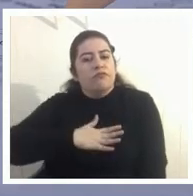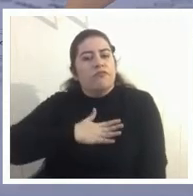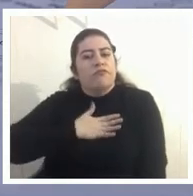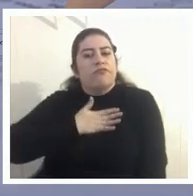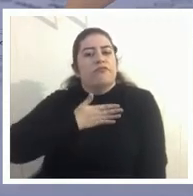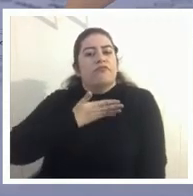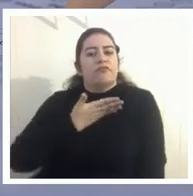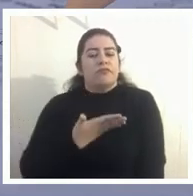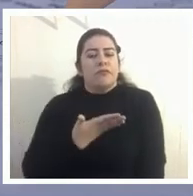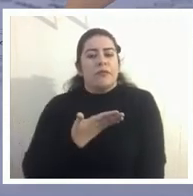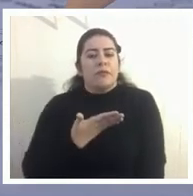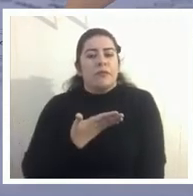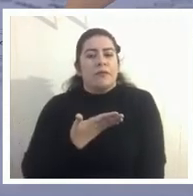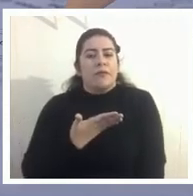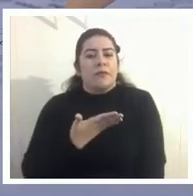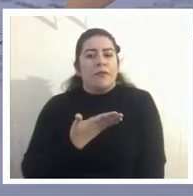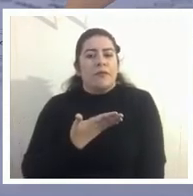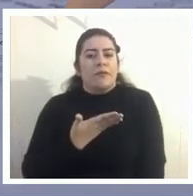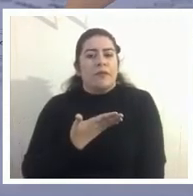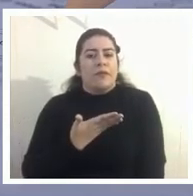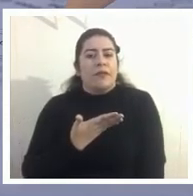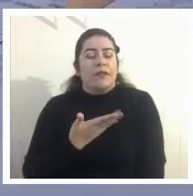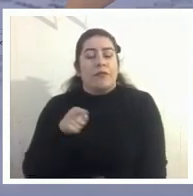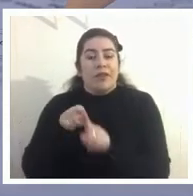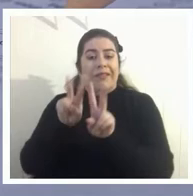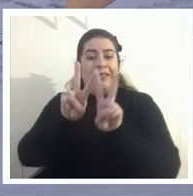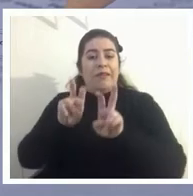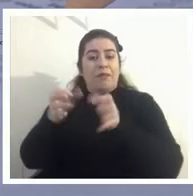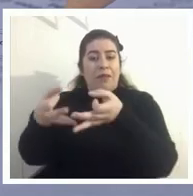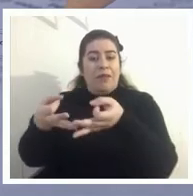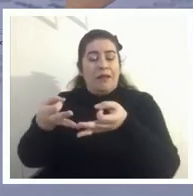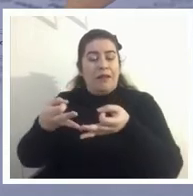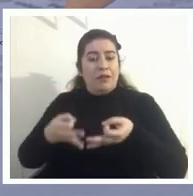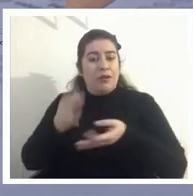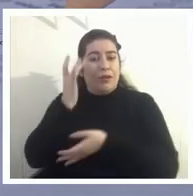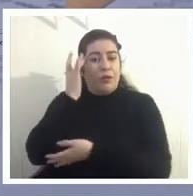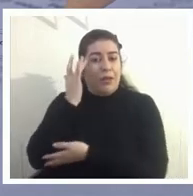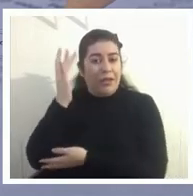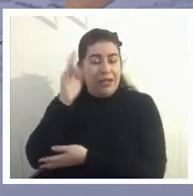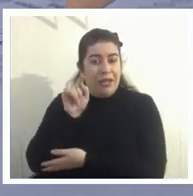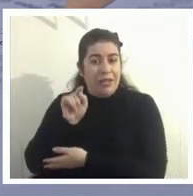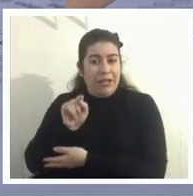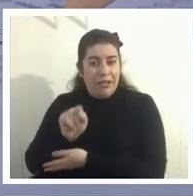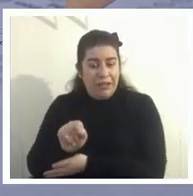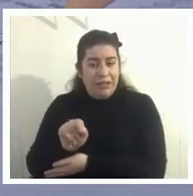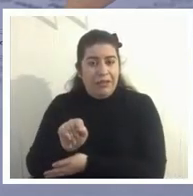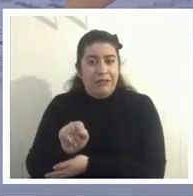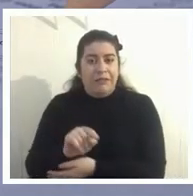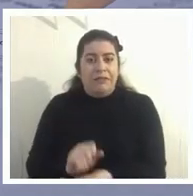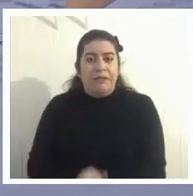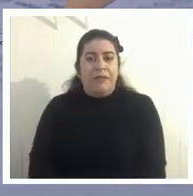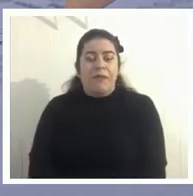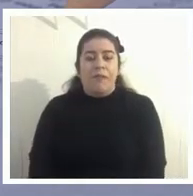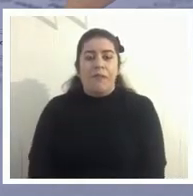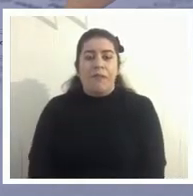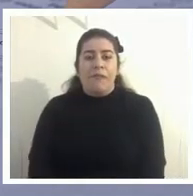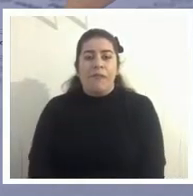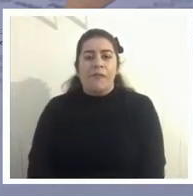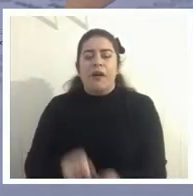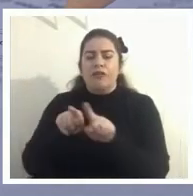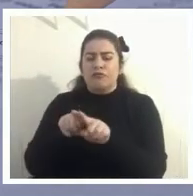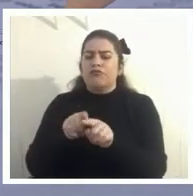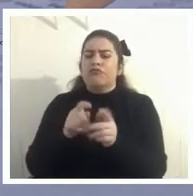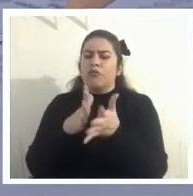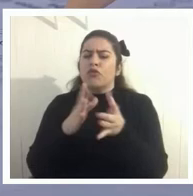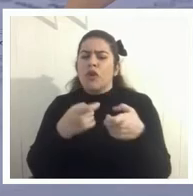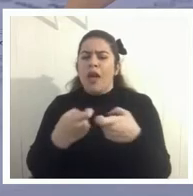el asunto de la rendición de cuentas inteligente era muy generaba mucha discusión cierto era